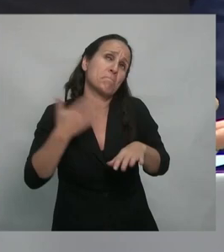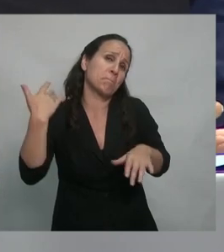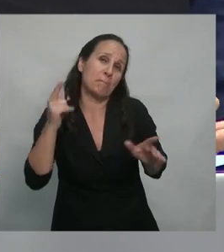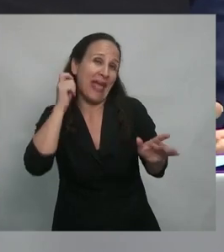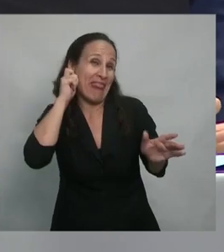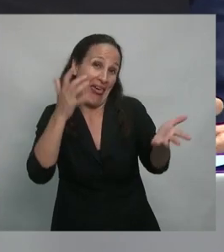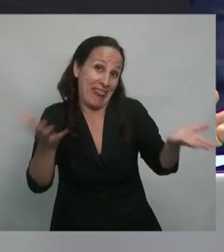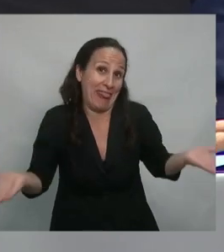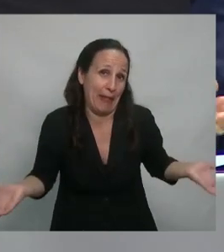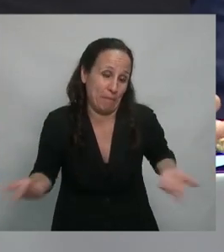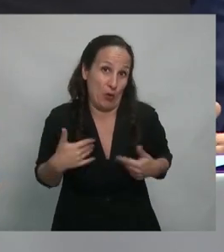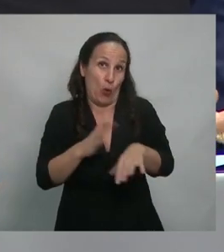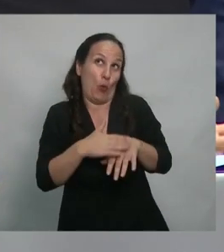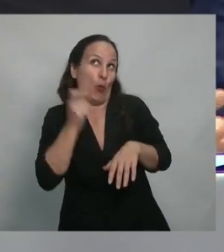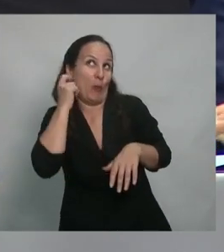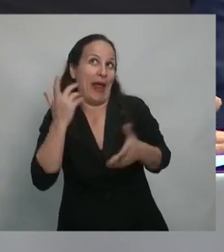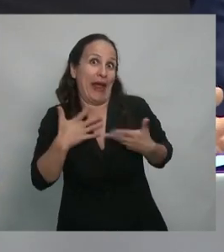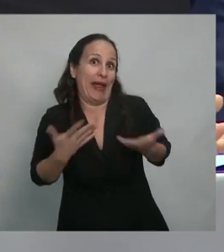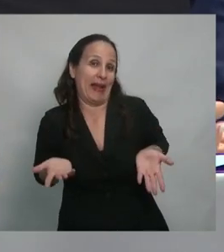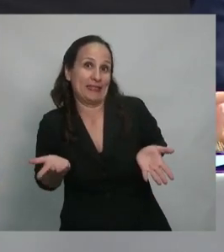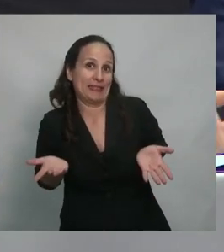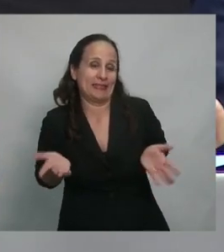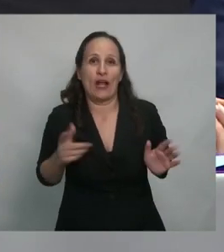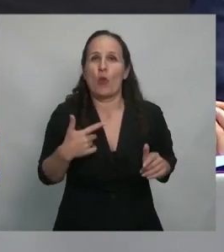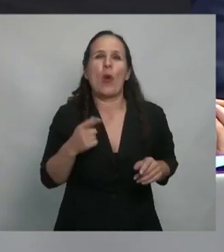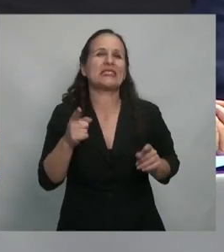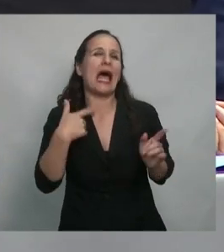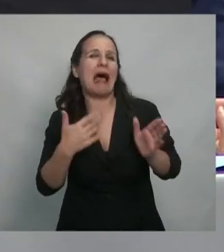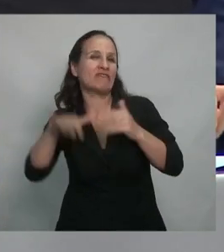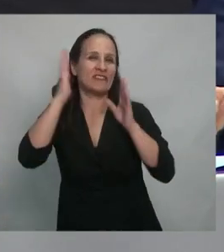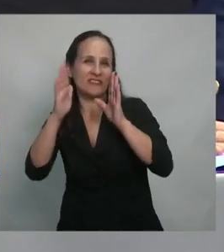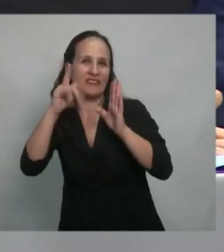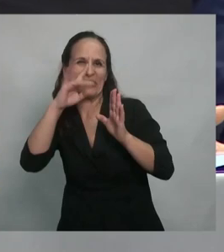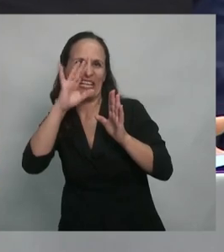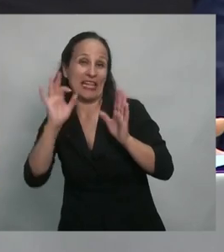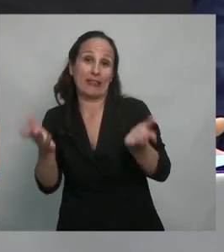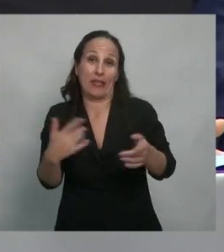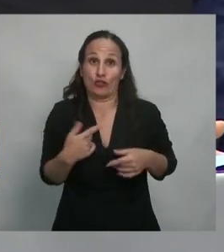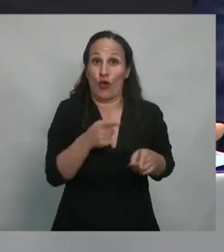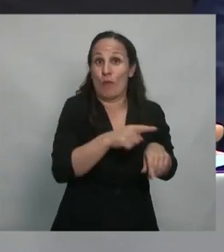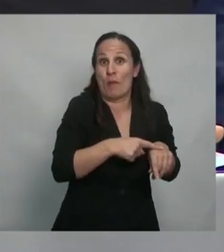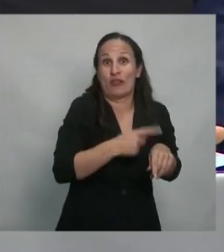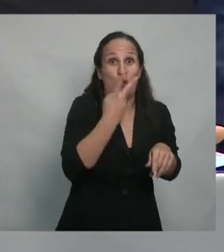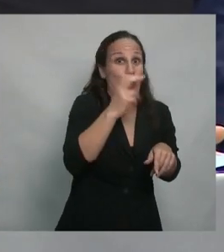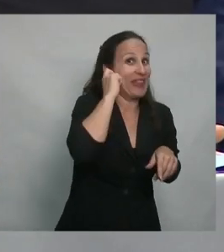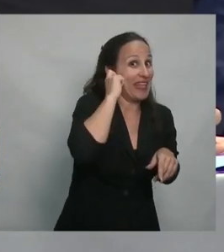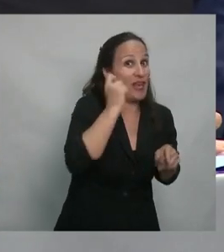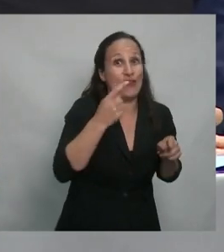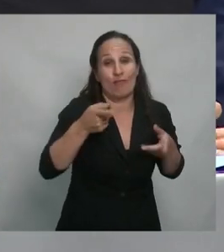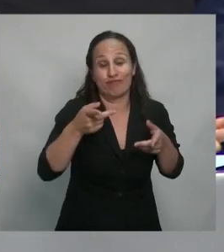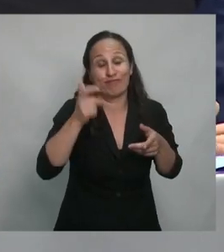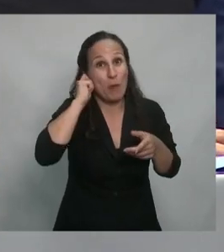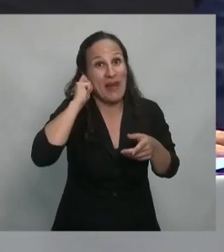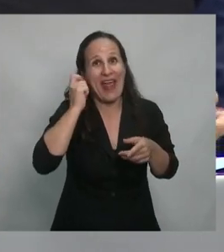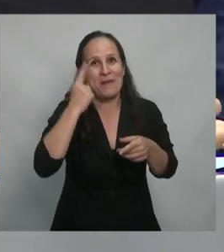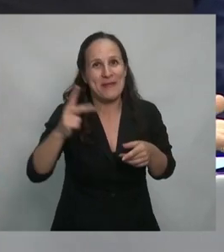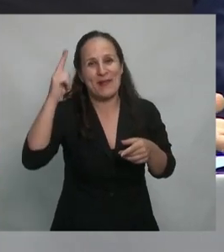la edad era esa, yo no tengo la culpa de haber tenido... No es que soy setentista, es que los 20 años cumplí cuando era 1973, o sea,